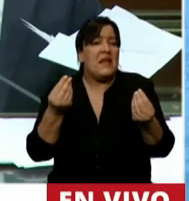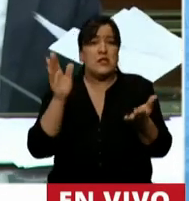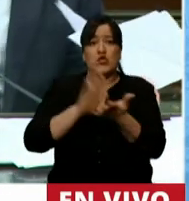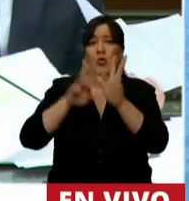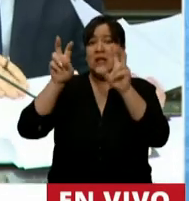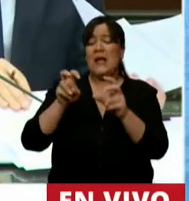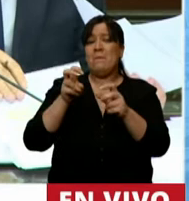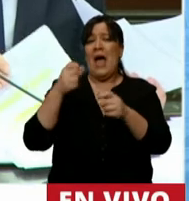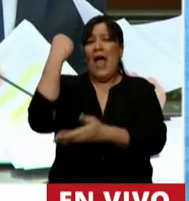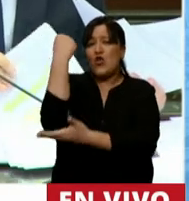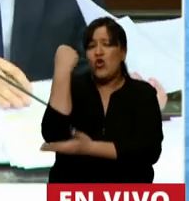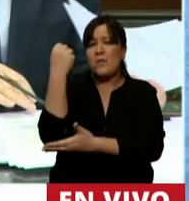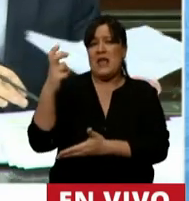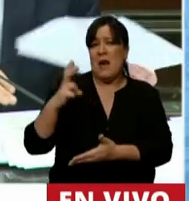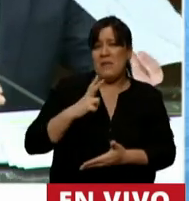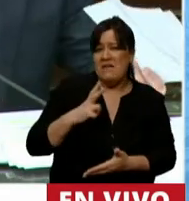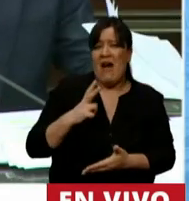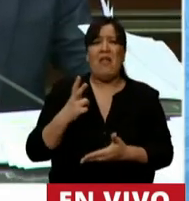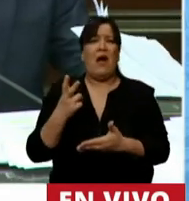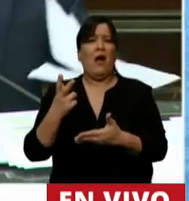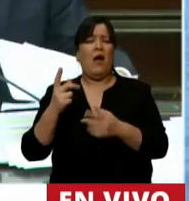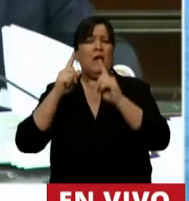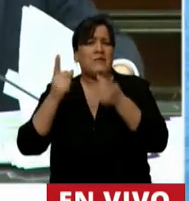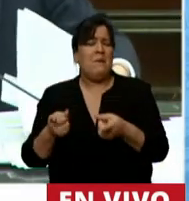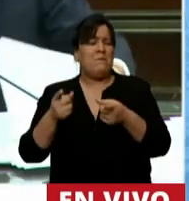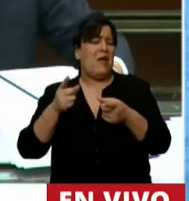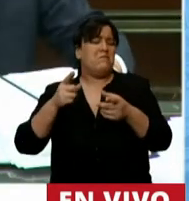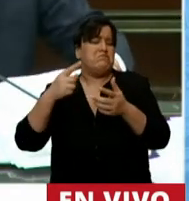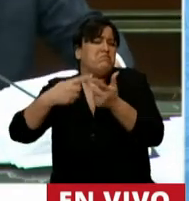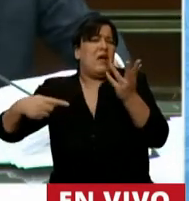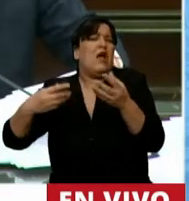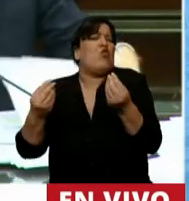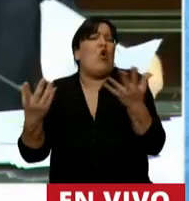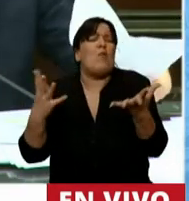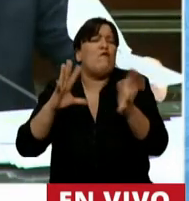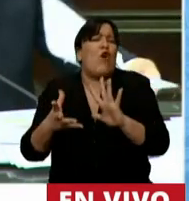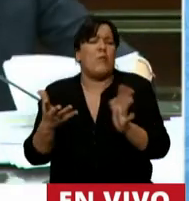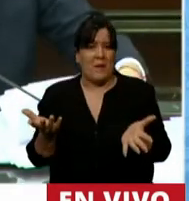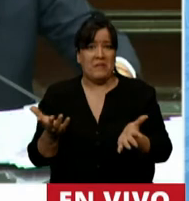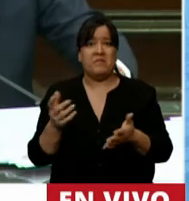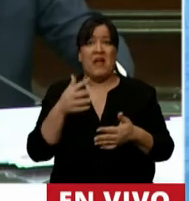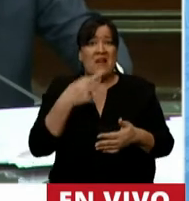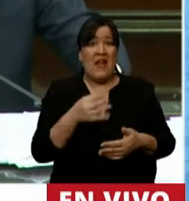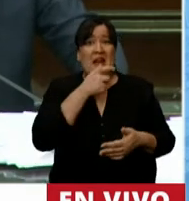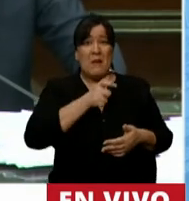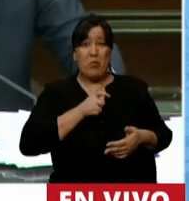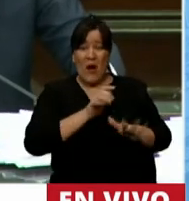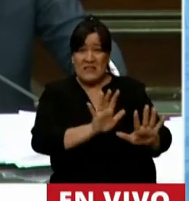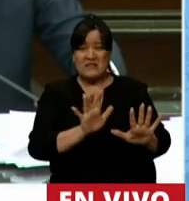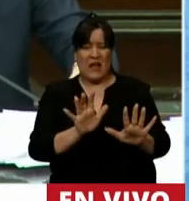integración de los pueblos proseguirán. La verdad que la respuesta de dos renglones y medio fue